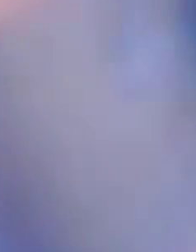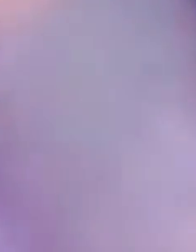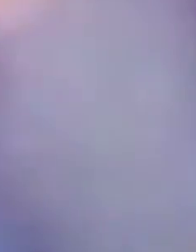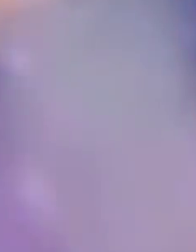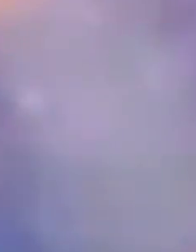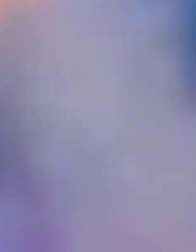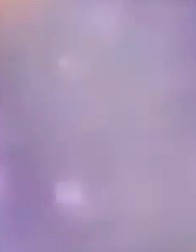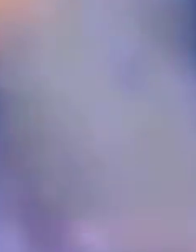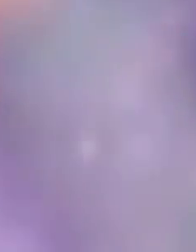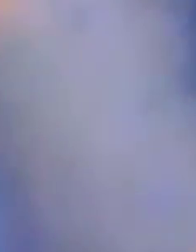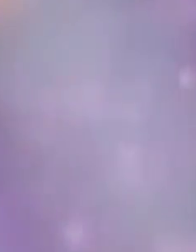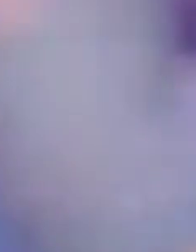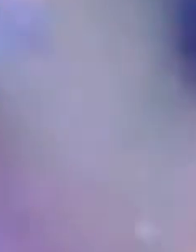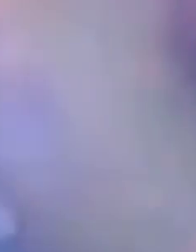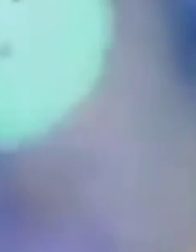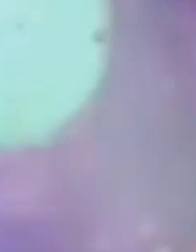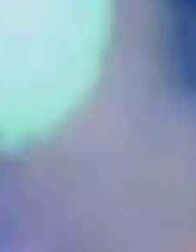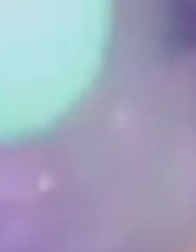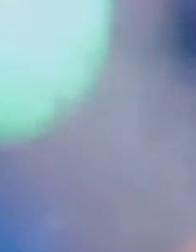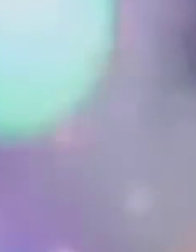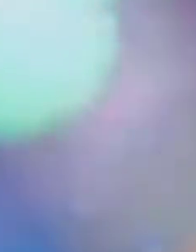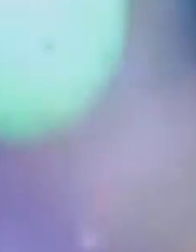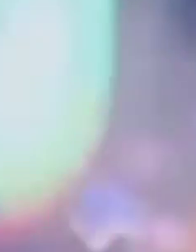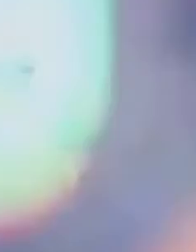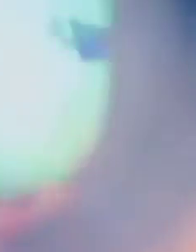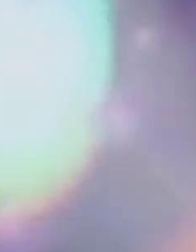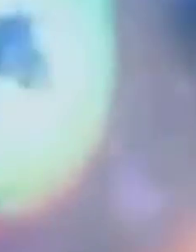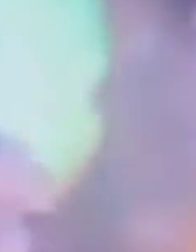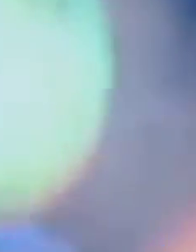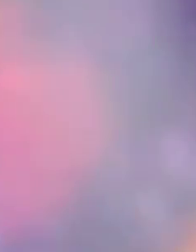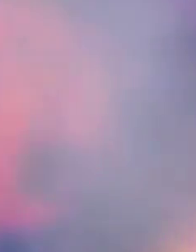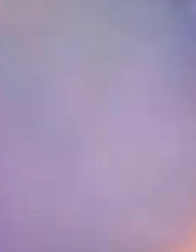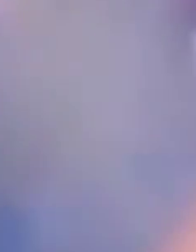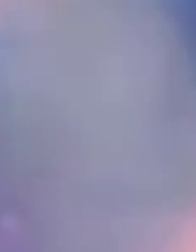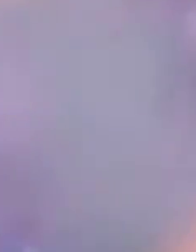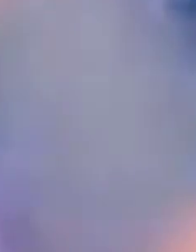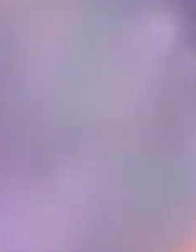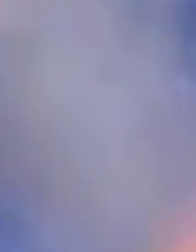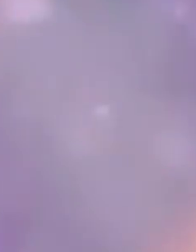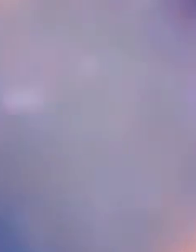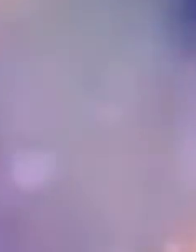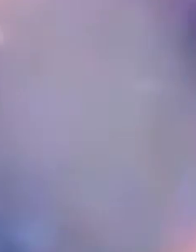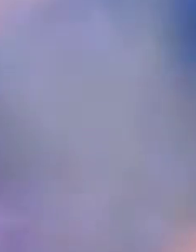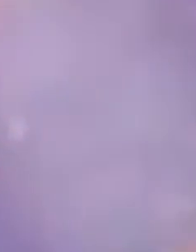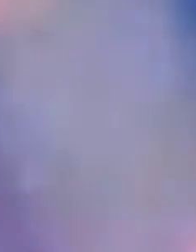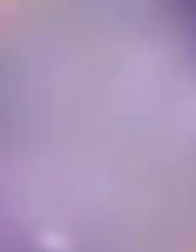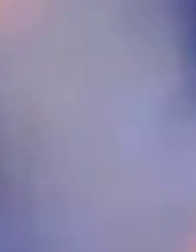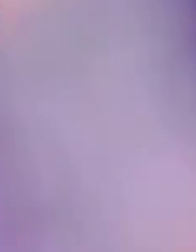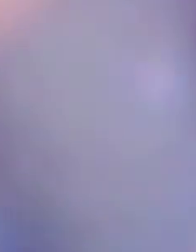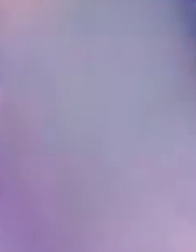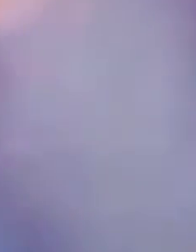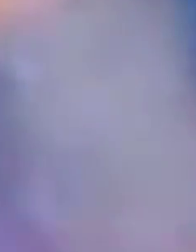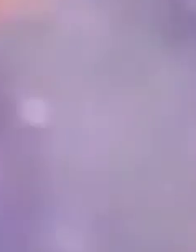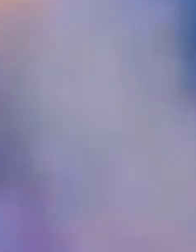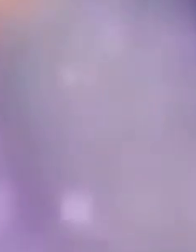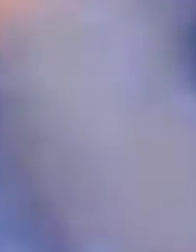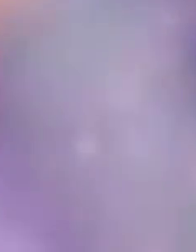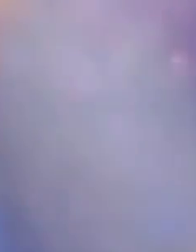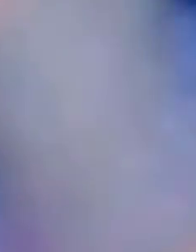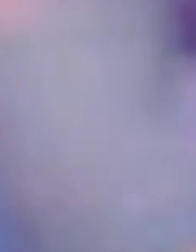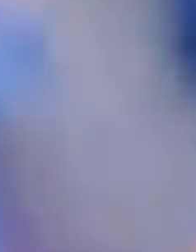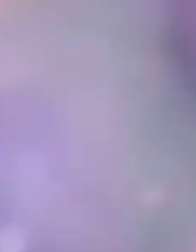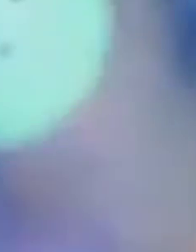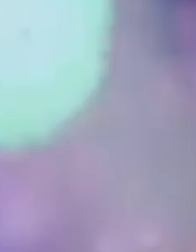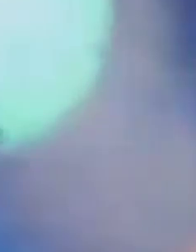Bienvenidas, bienvenidos a Toño, el subterráneo 4T, que siempre vengo verificando notas de 12 a 14 horas diarias,